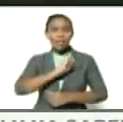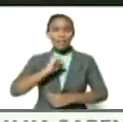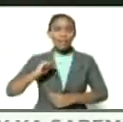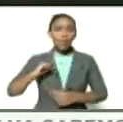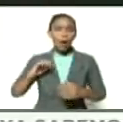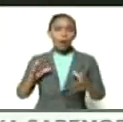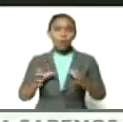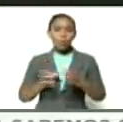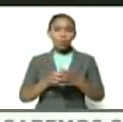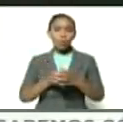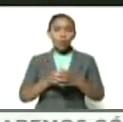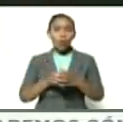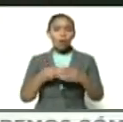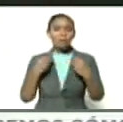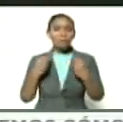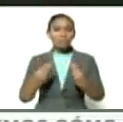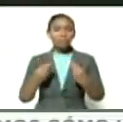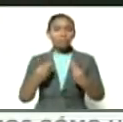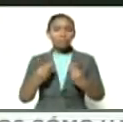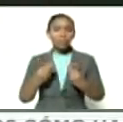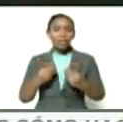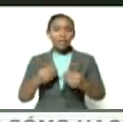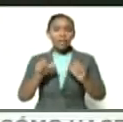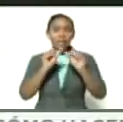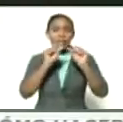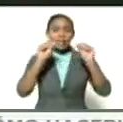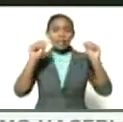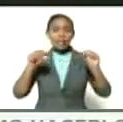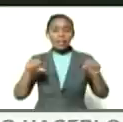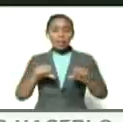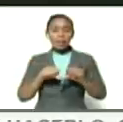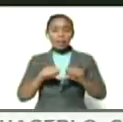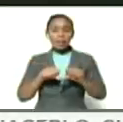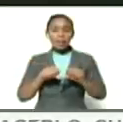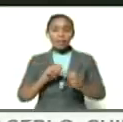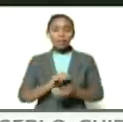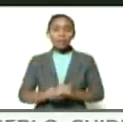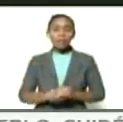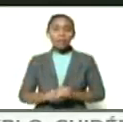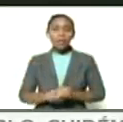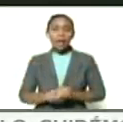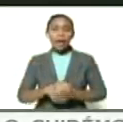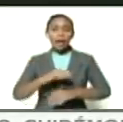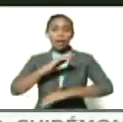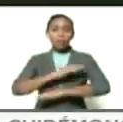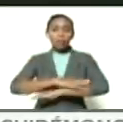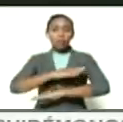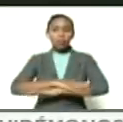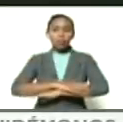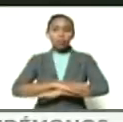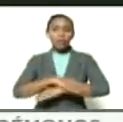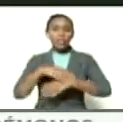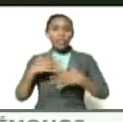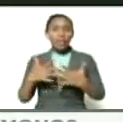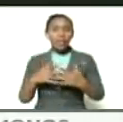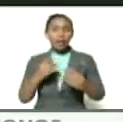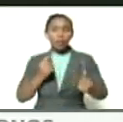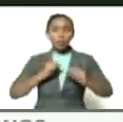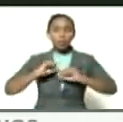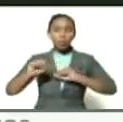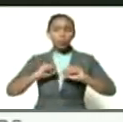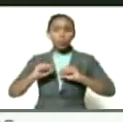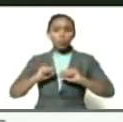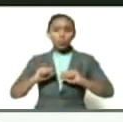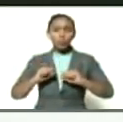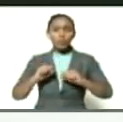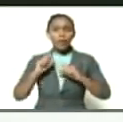colectiva para sistematizar en la acción desde la acción y para la